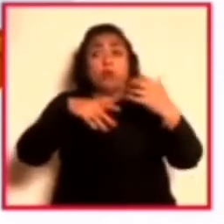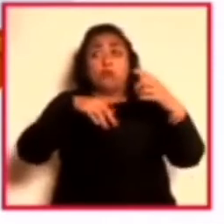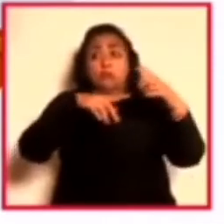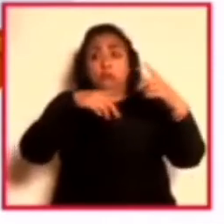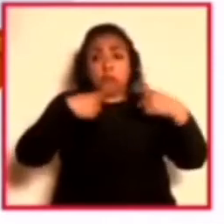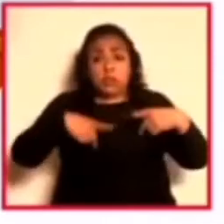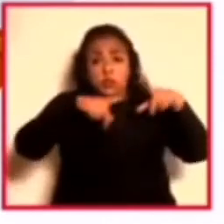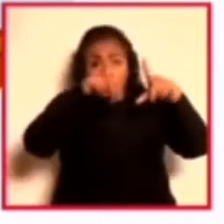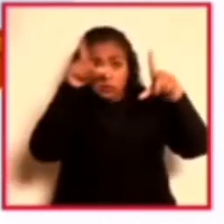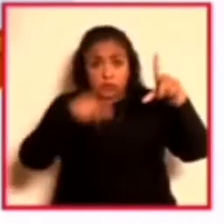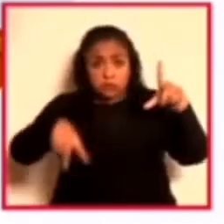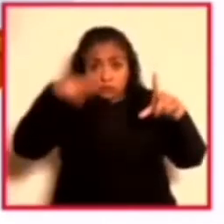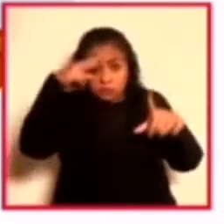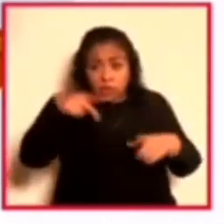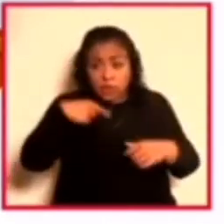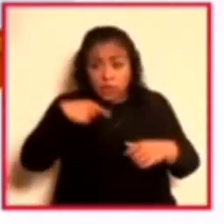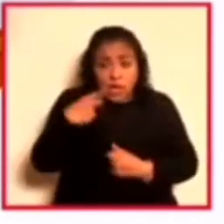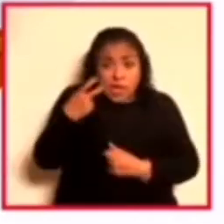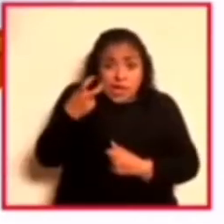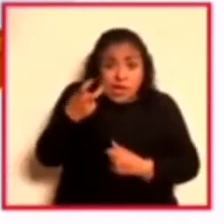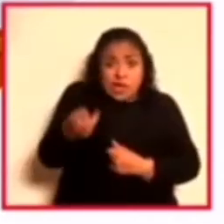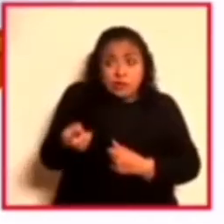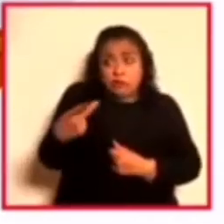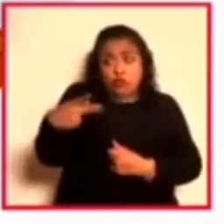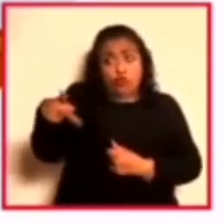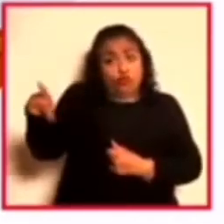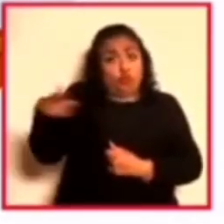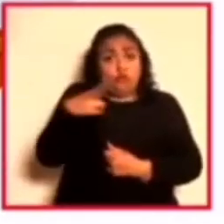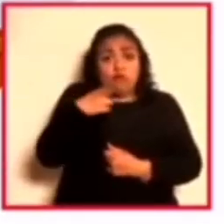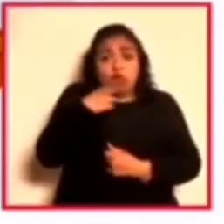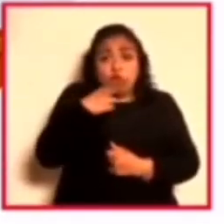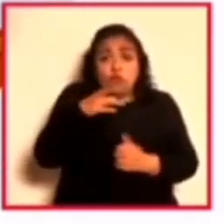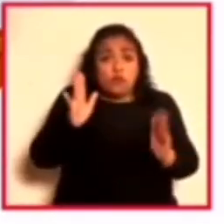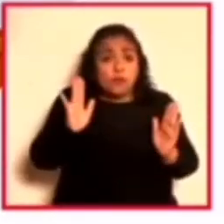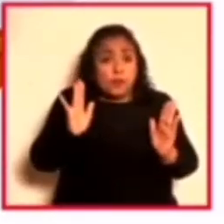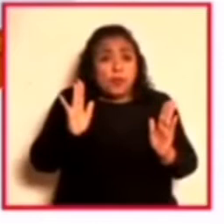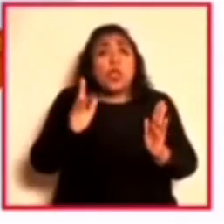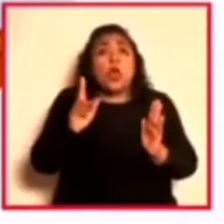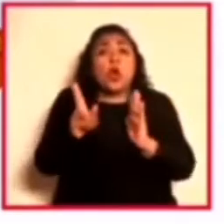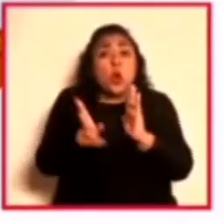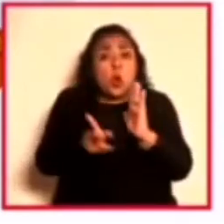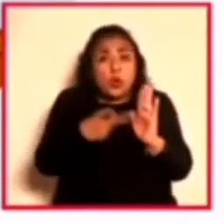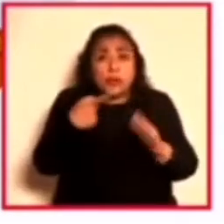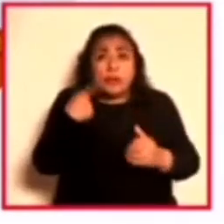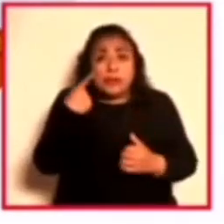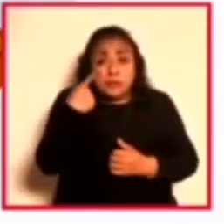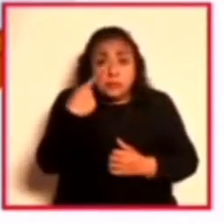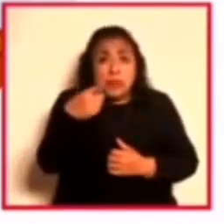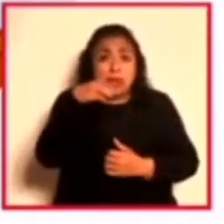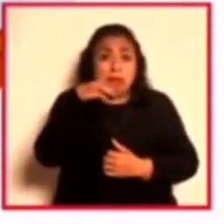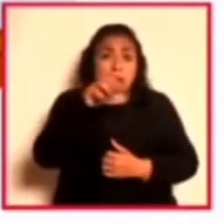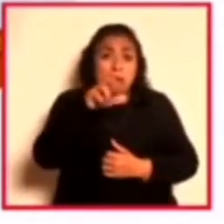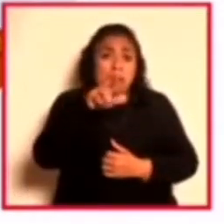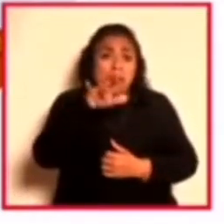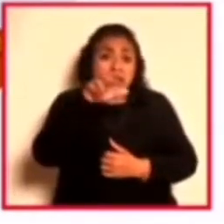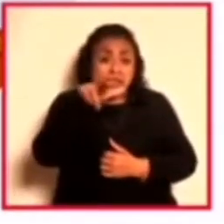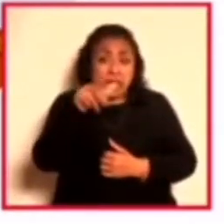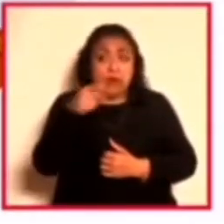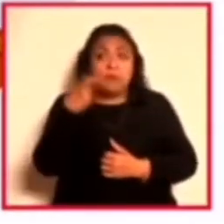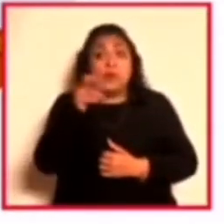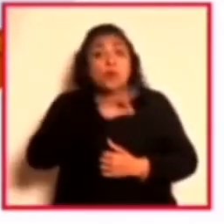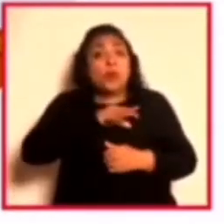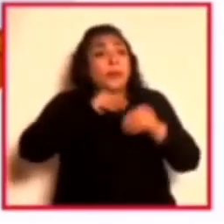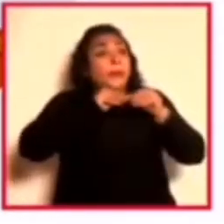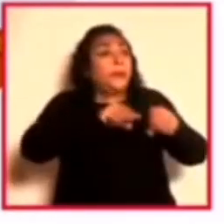mexicanas, este es su patrimonio, volver a ver a Mariana. Y eso nos permite divulgar este